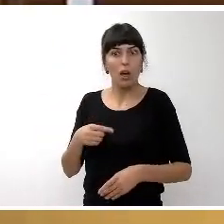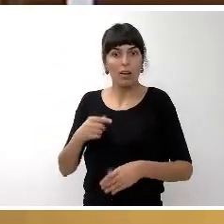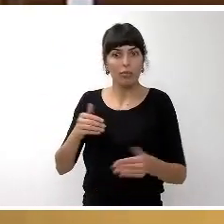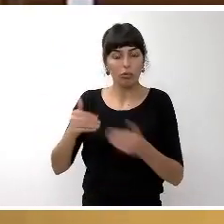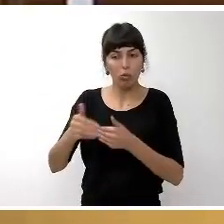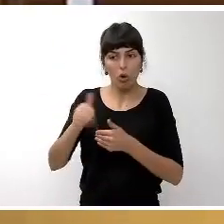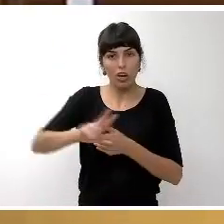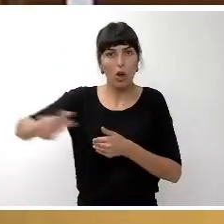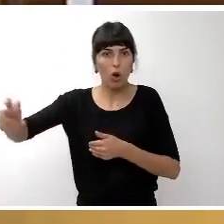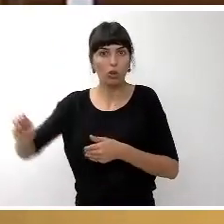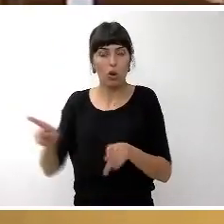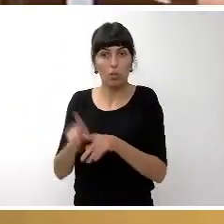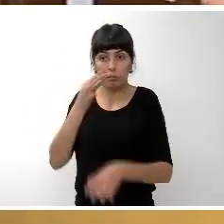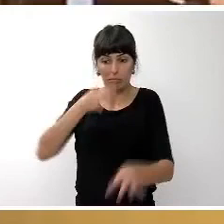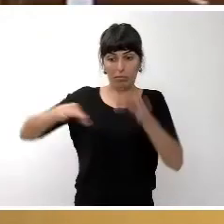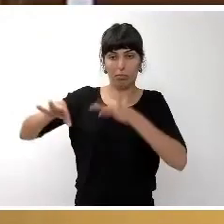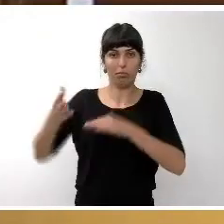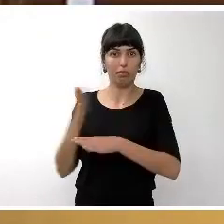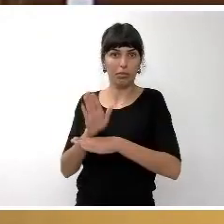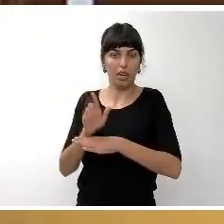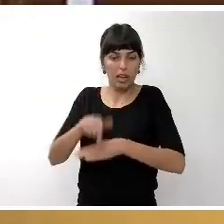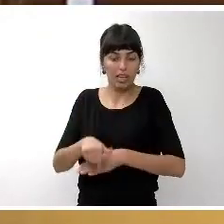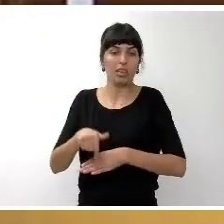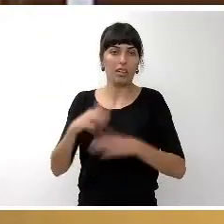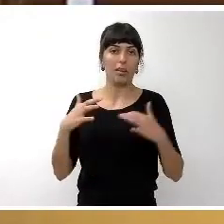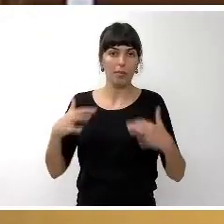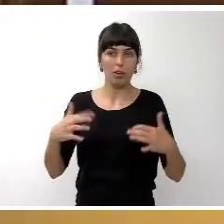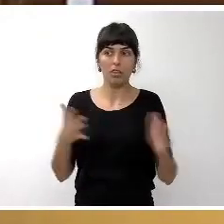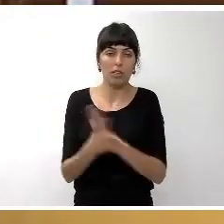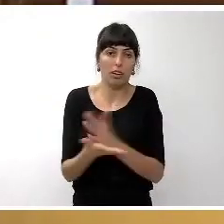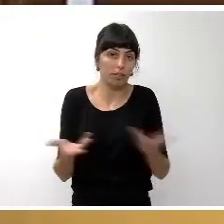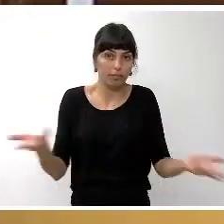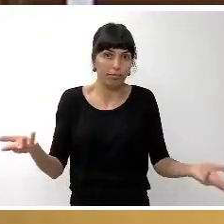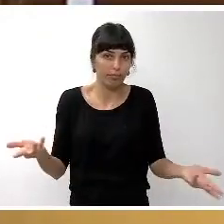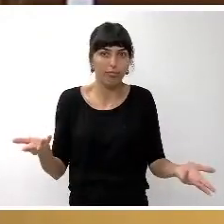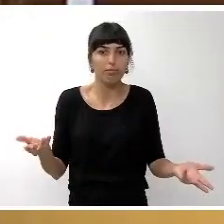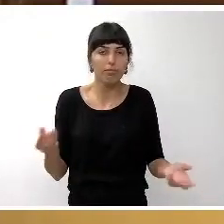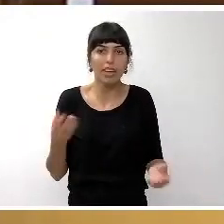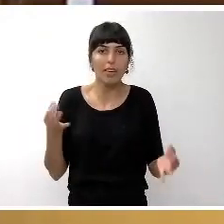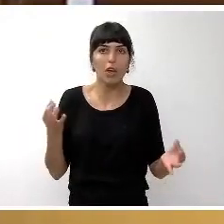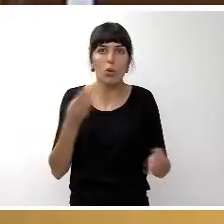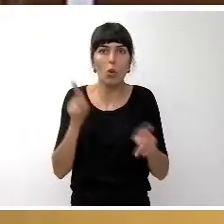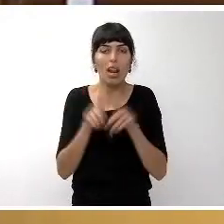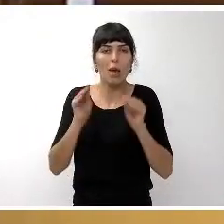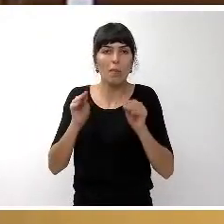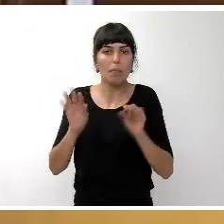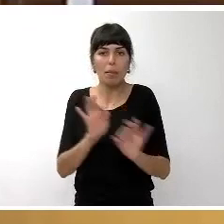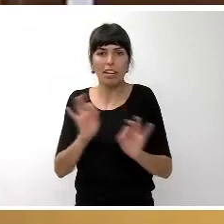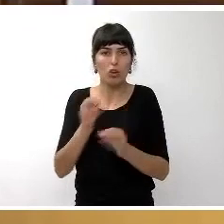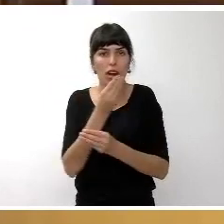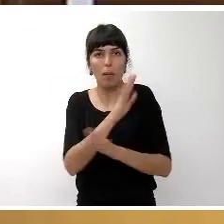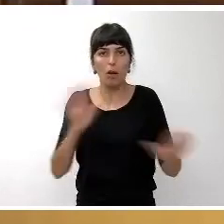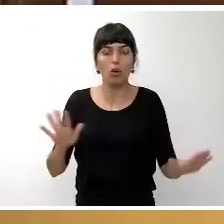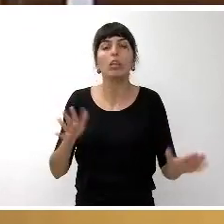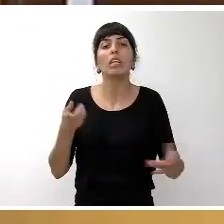cargos de responsabilidad que hay el cabildo, y en general en la sociedad, y que esté mejor preparada. Una apuesta clara por el empleo, más allá de nuestras competencias,